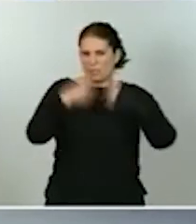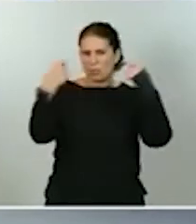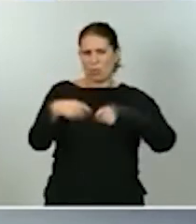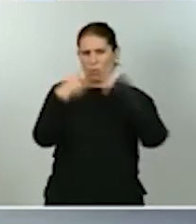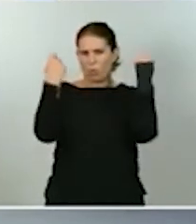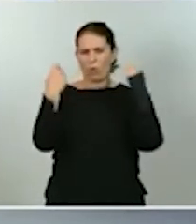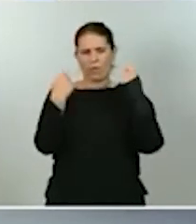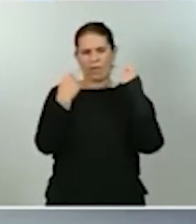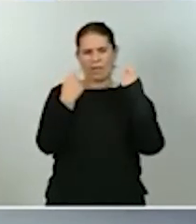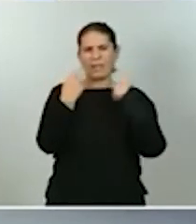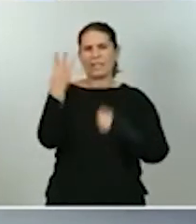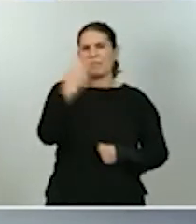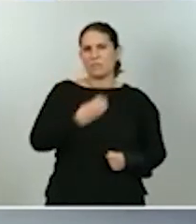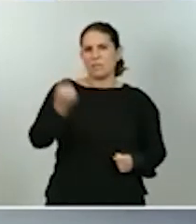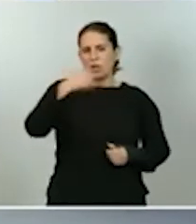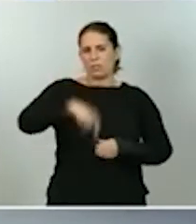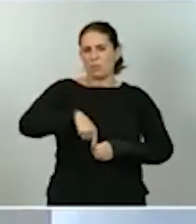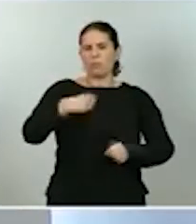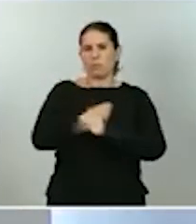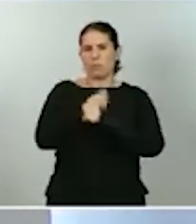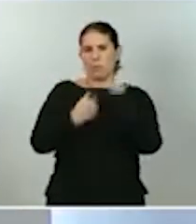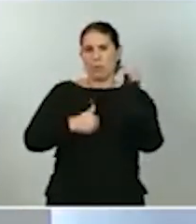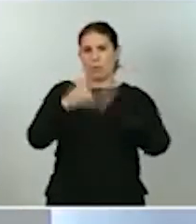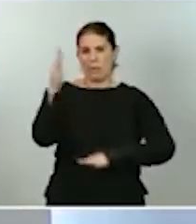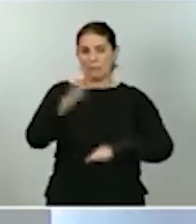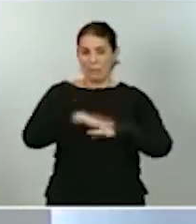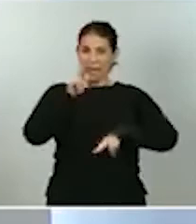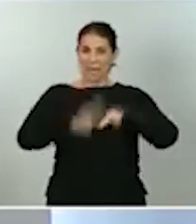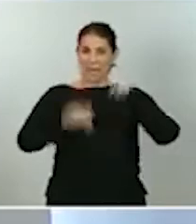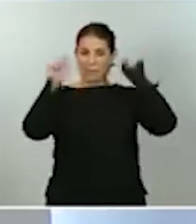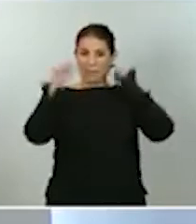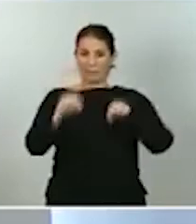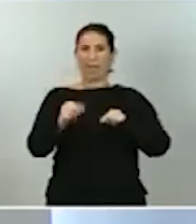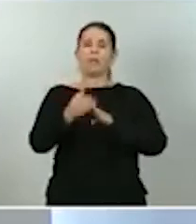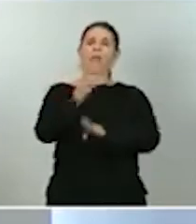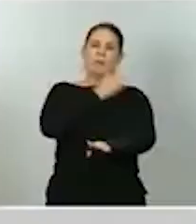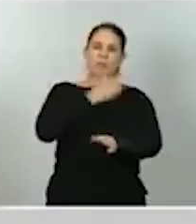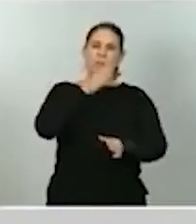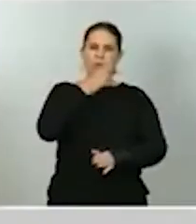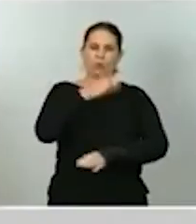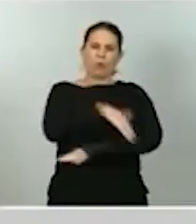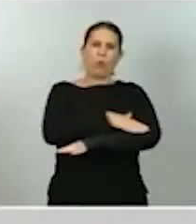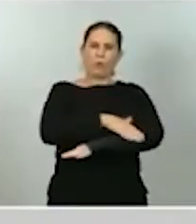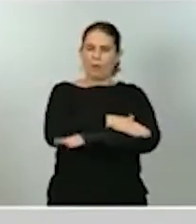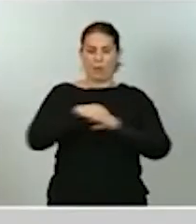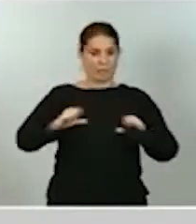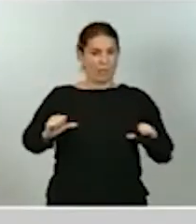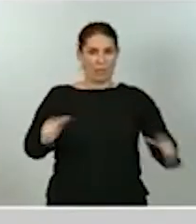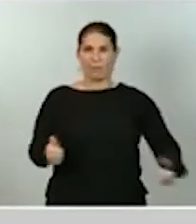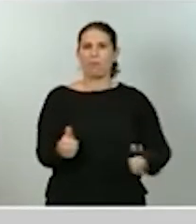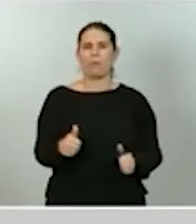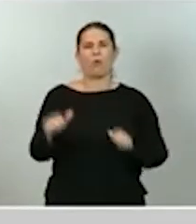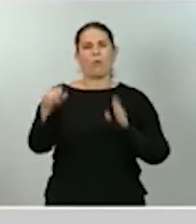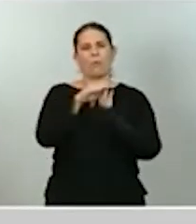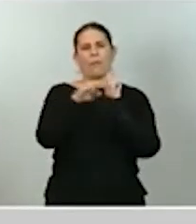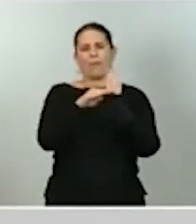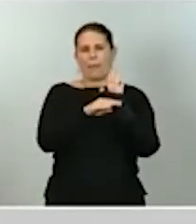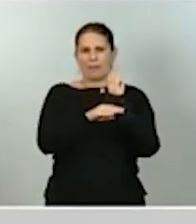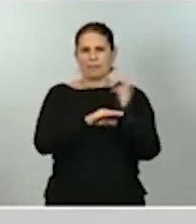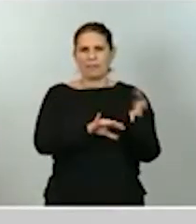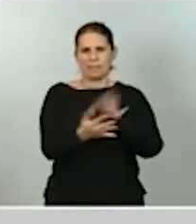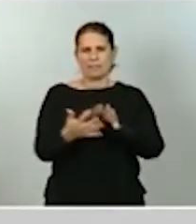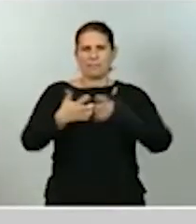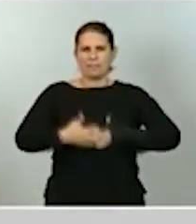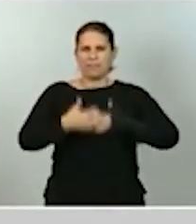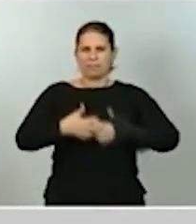3 millones de puestos de trabajo, el Gobierno puso en marcha, desde el primer momento, un amplio paquete de medidas para mitigar los